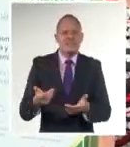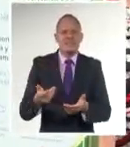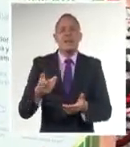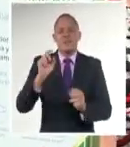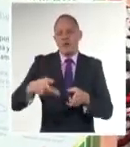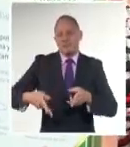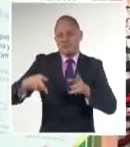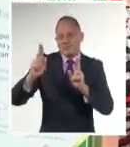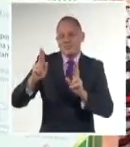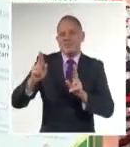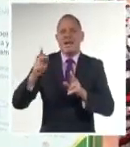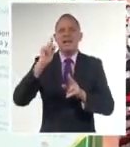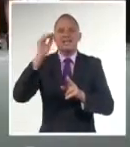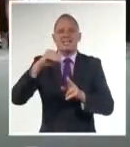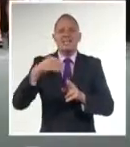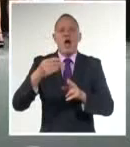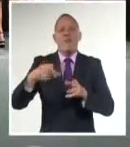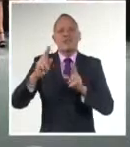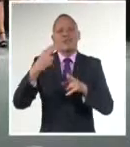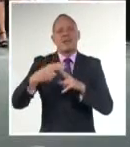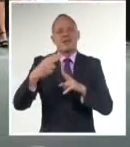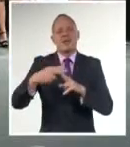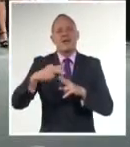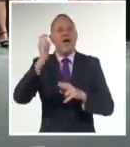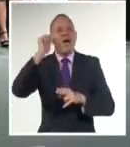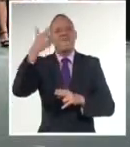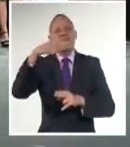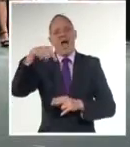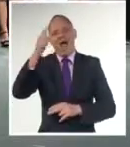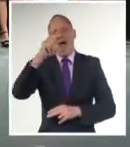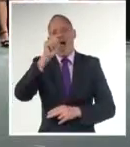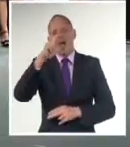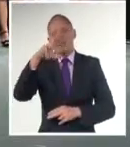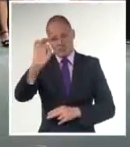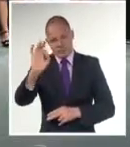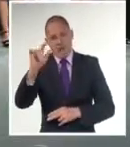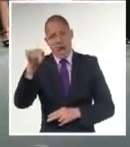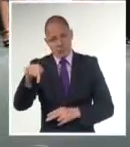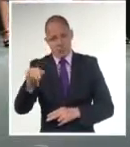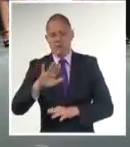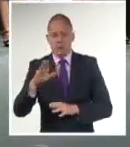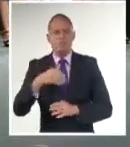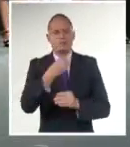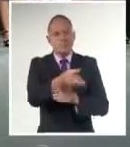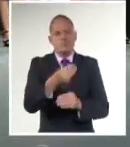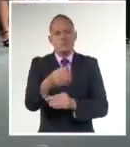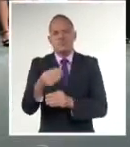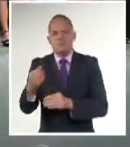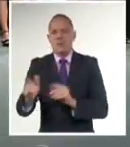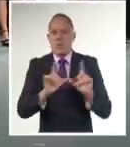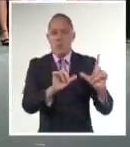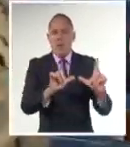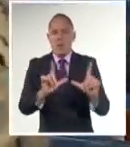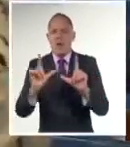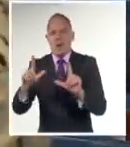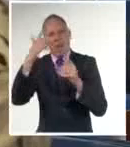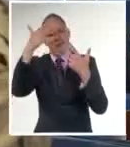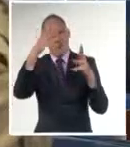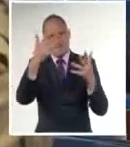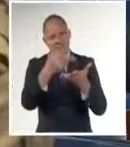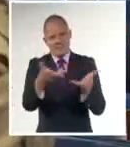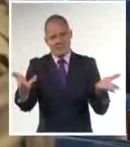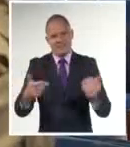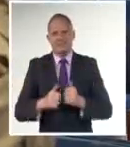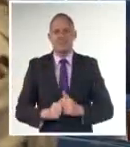reconocimiento por su invaluable aporte en el enfrentamiento a la COVID-19. Asimismo, la dirección de la